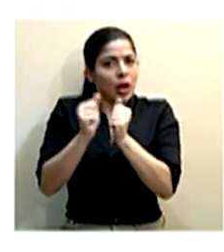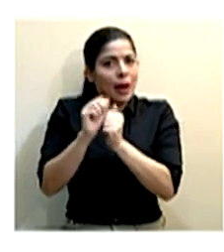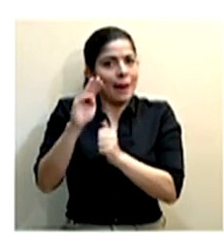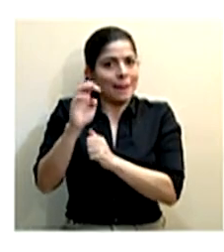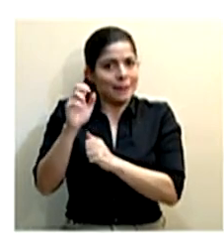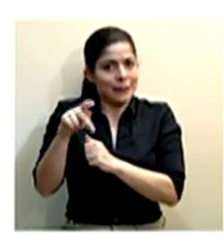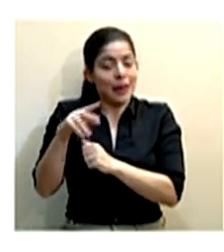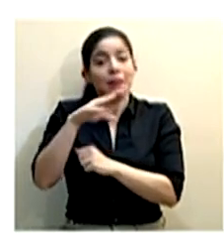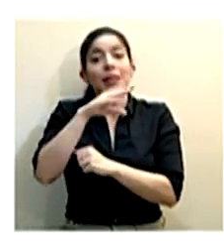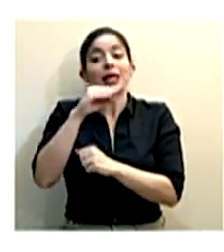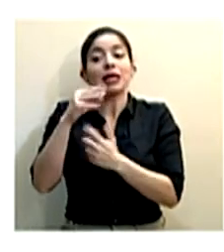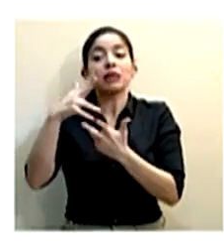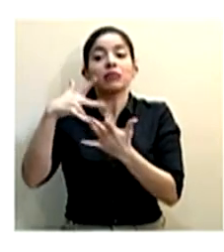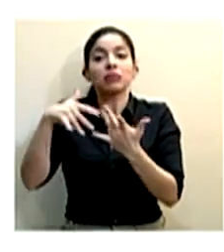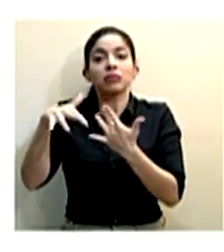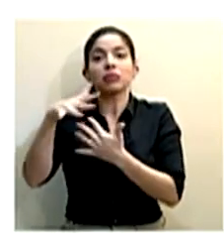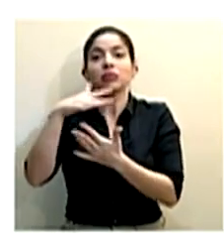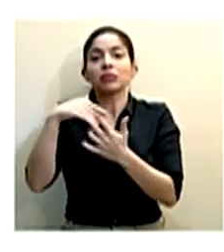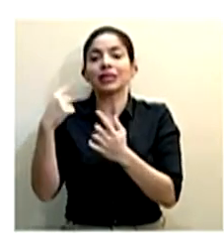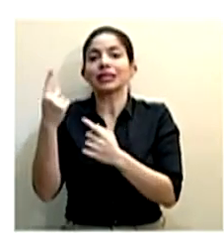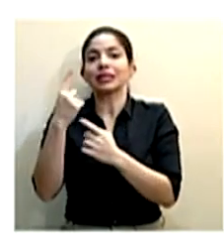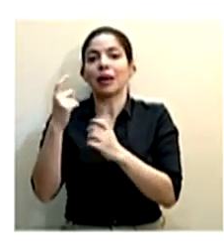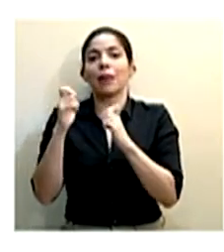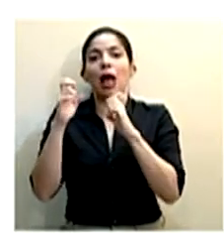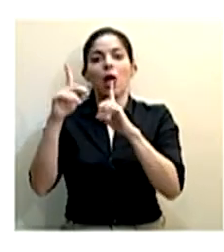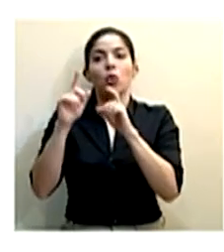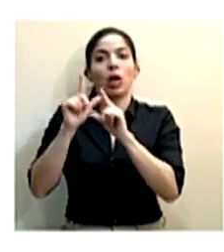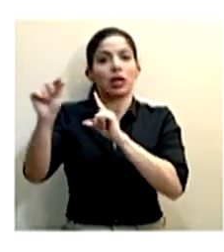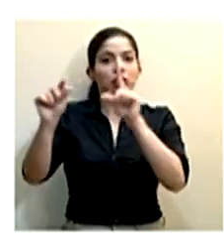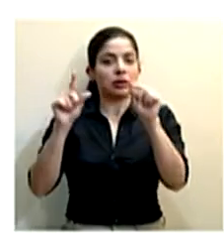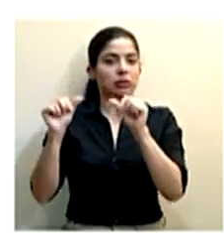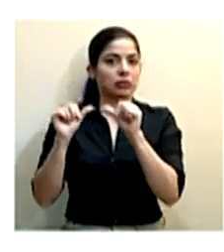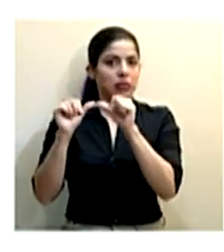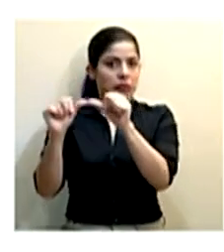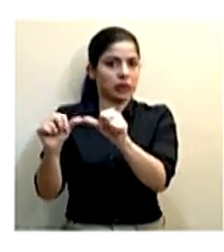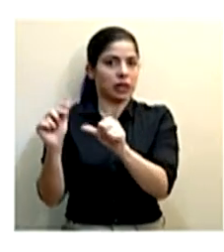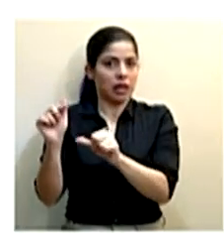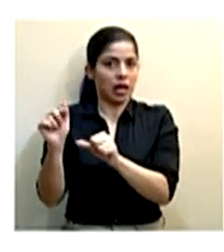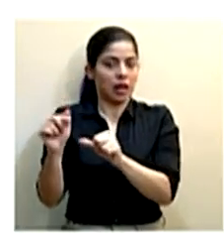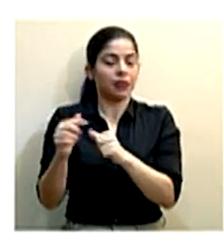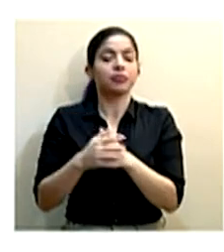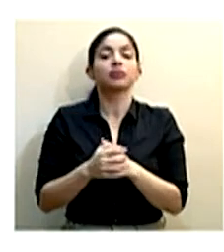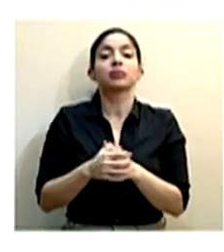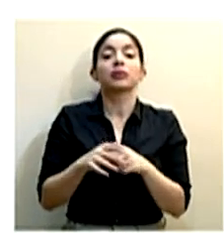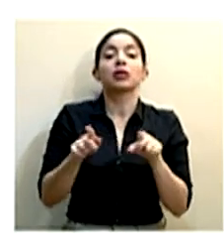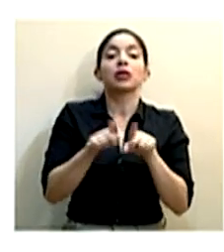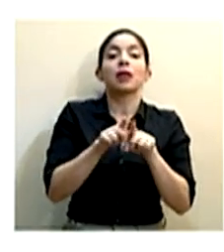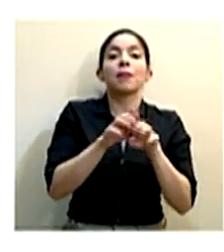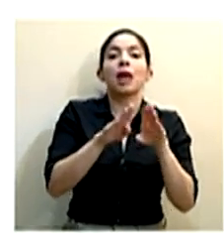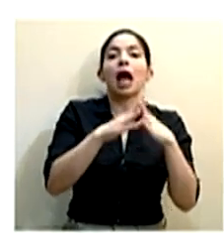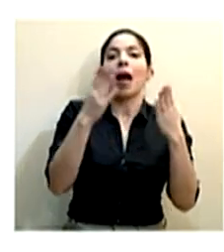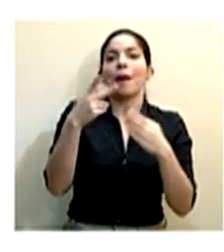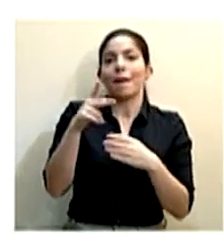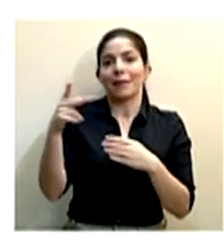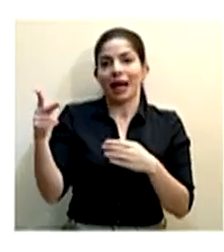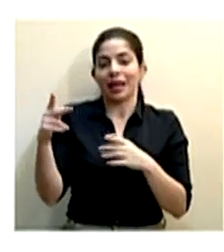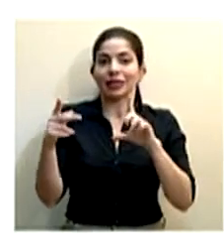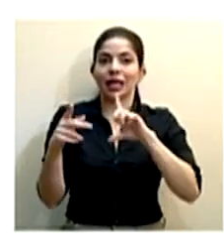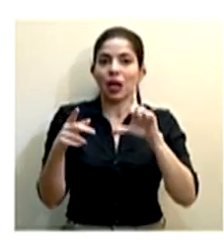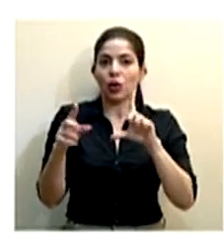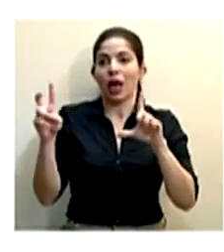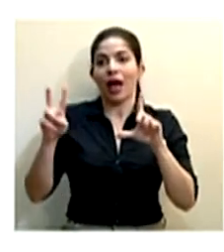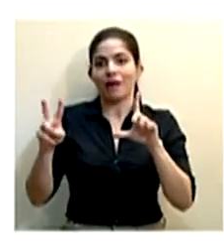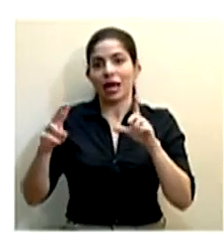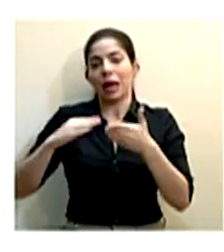coexistiendo siempre con la educación a distancia y ahí eventualmente también estaríamos habilitando playas entre semana ya con